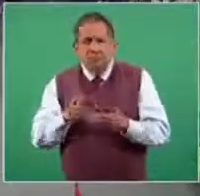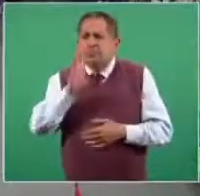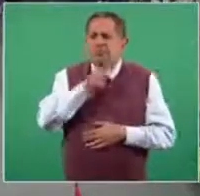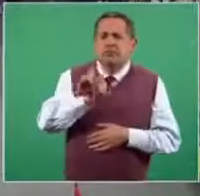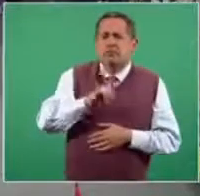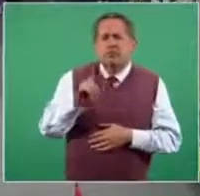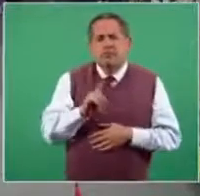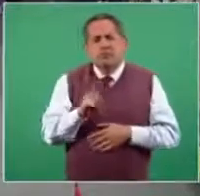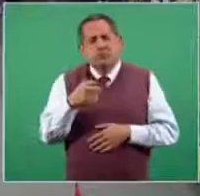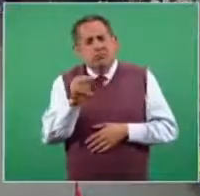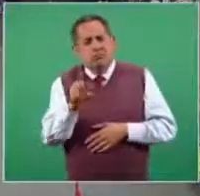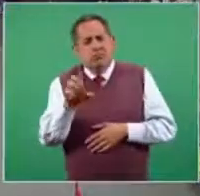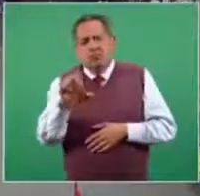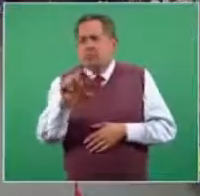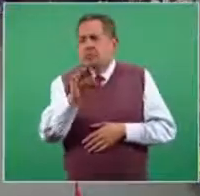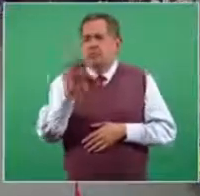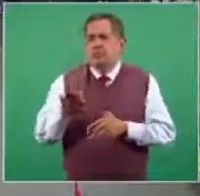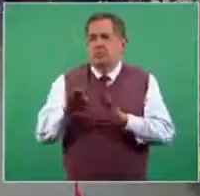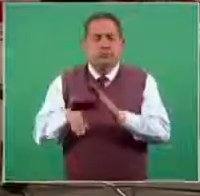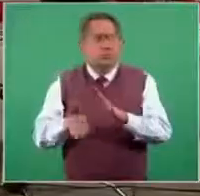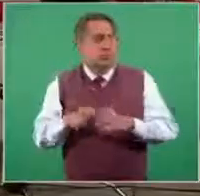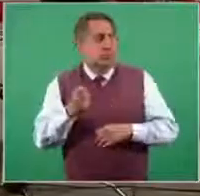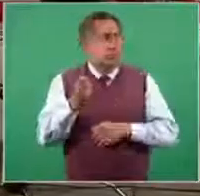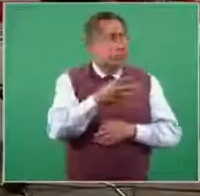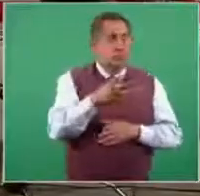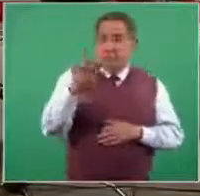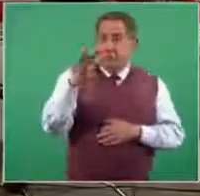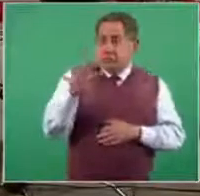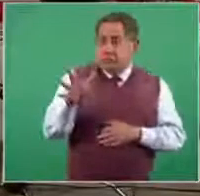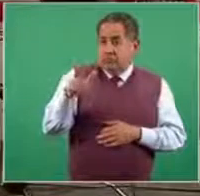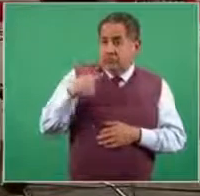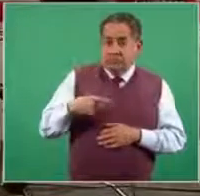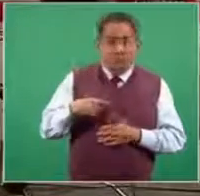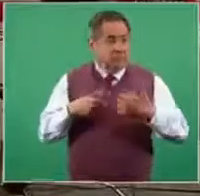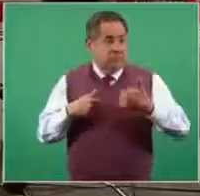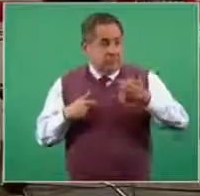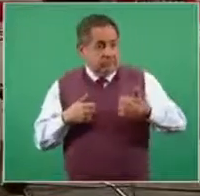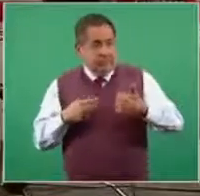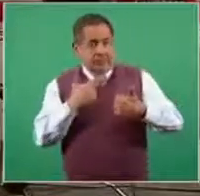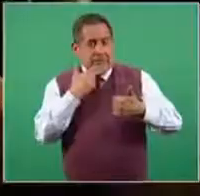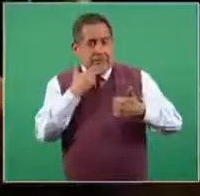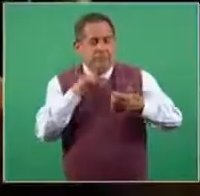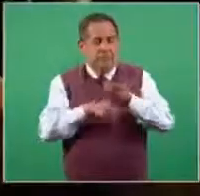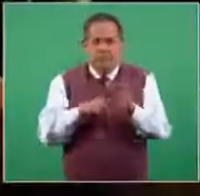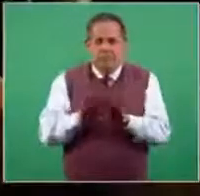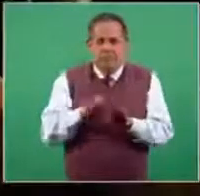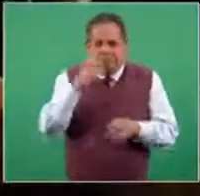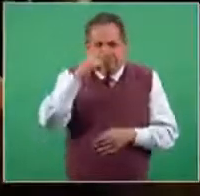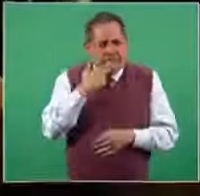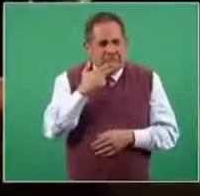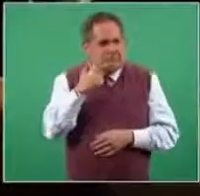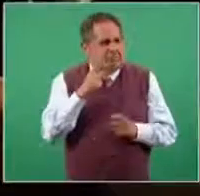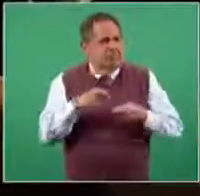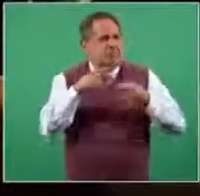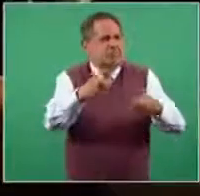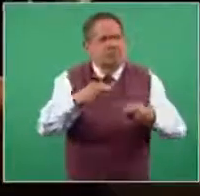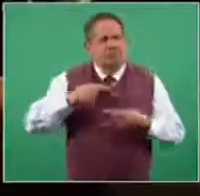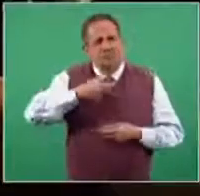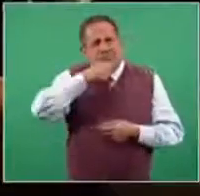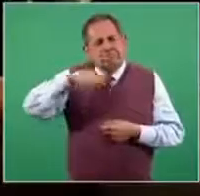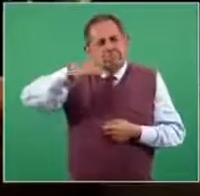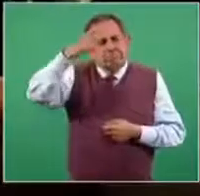malos, sino que si va a servir a seis de cada diez y se las van a poner a los adultos mayores, como que no tiene ningún sentido.